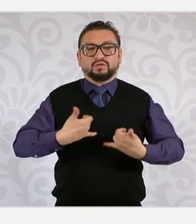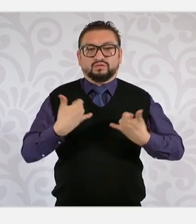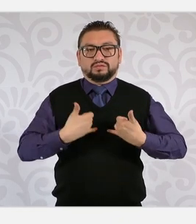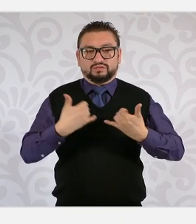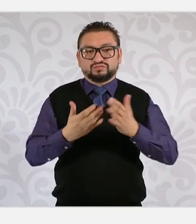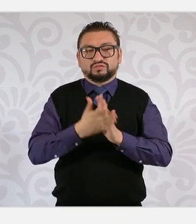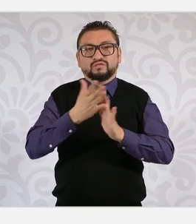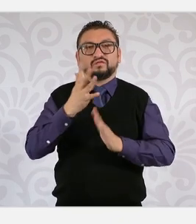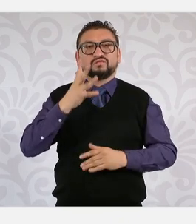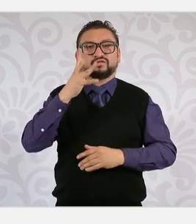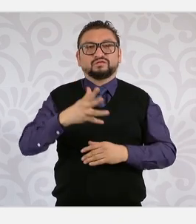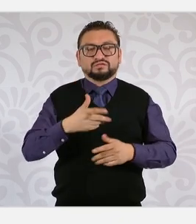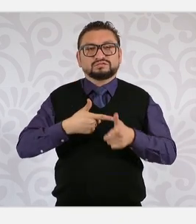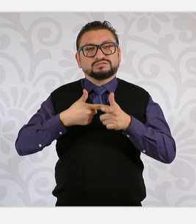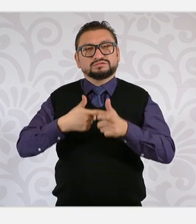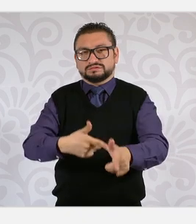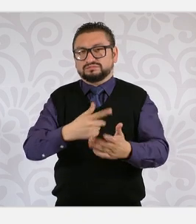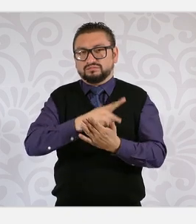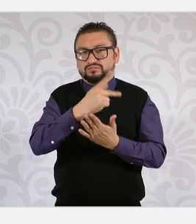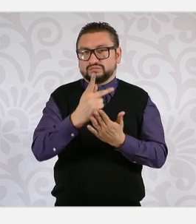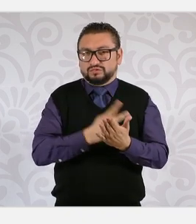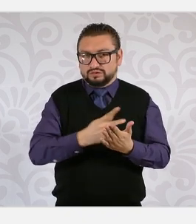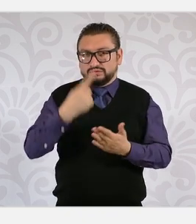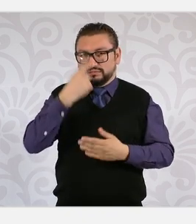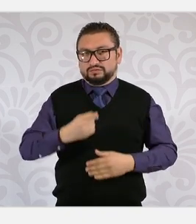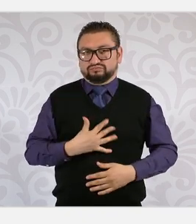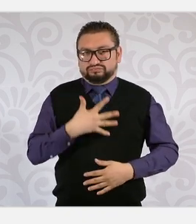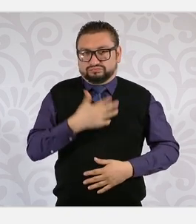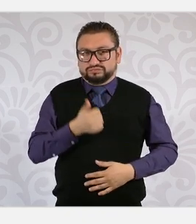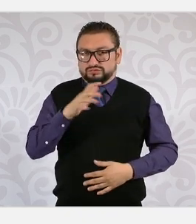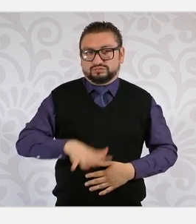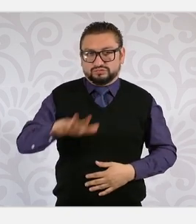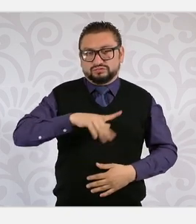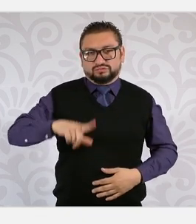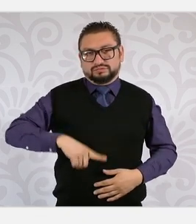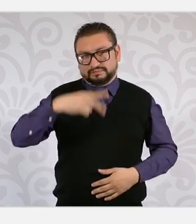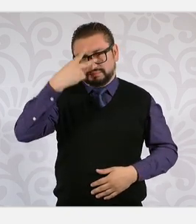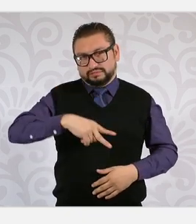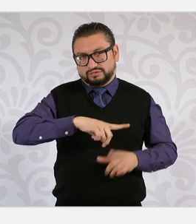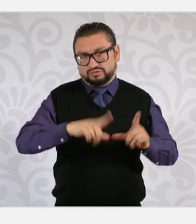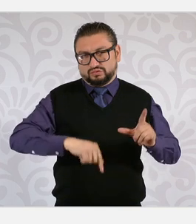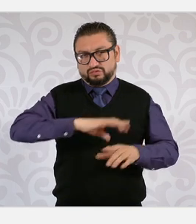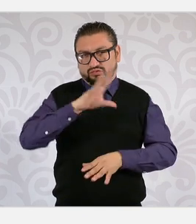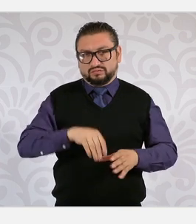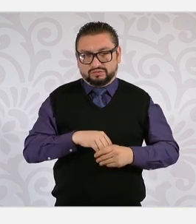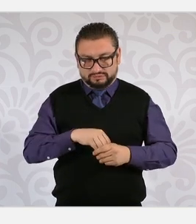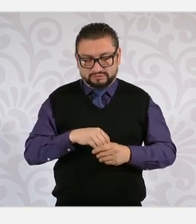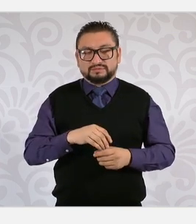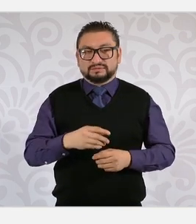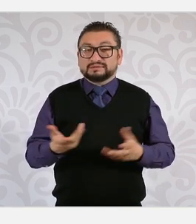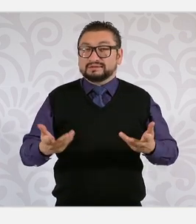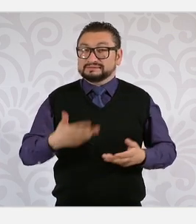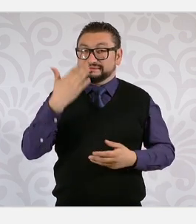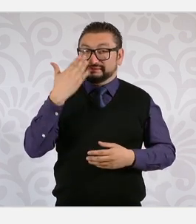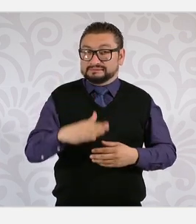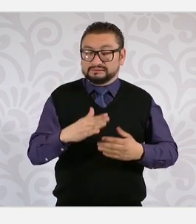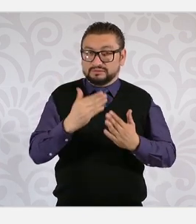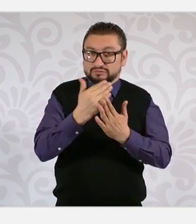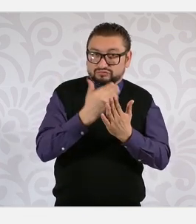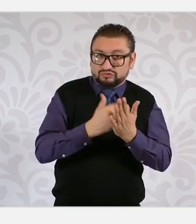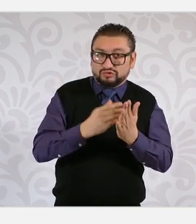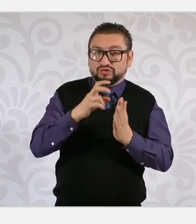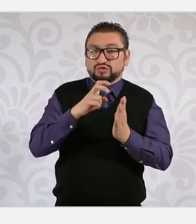se mantendrá como un programa para el Bienestar del Gobierno de México, que además de ser materia de una de las reformas